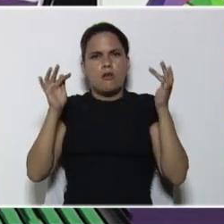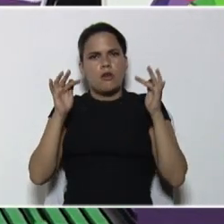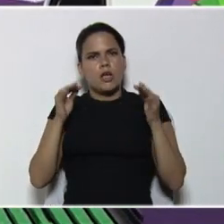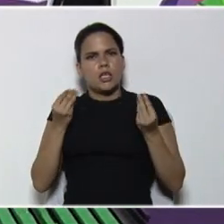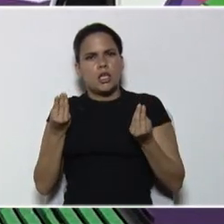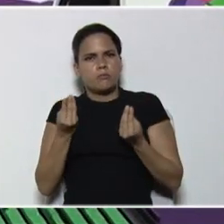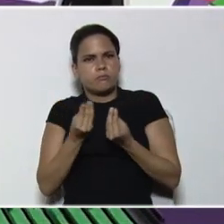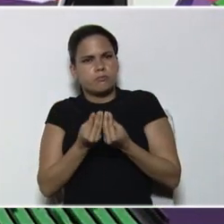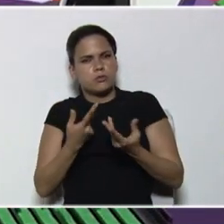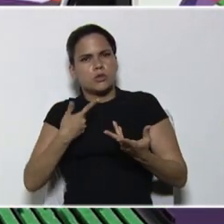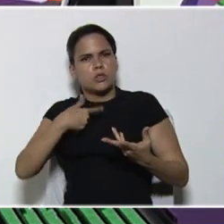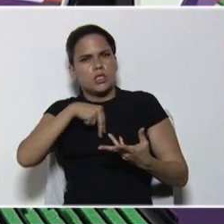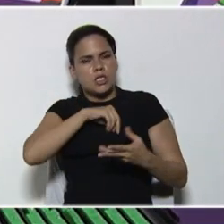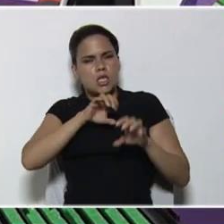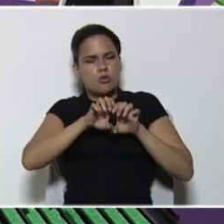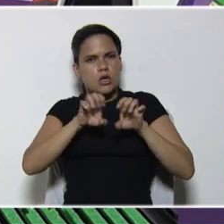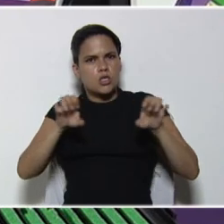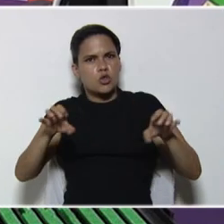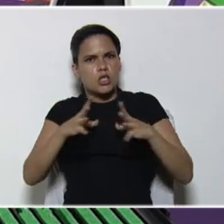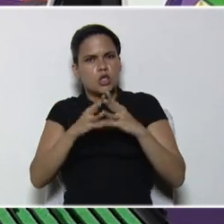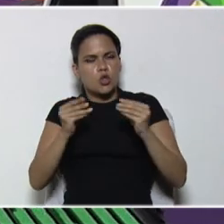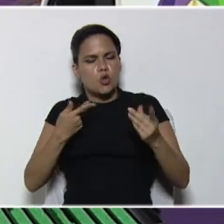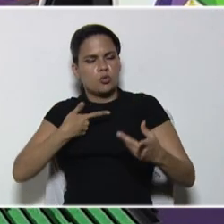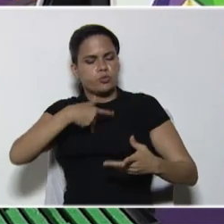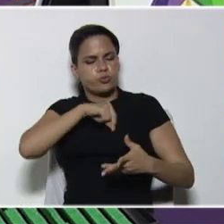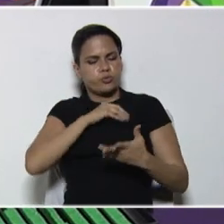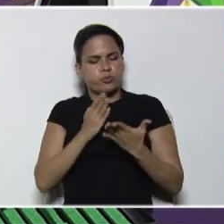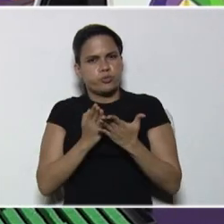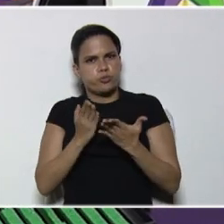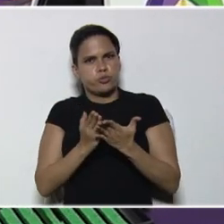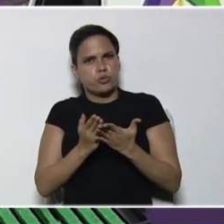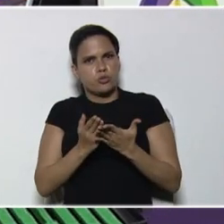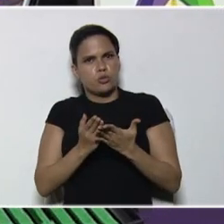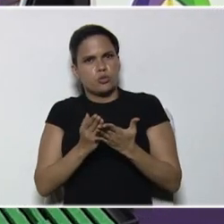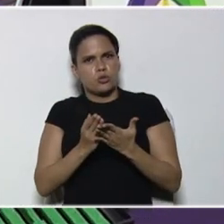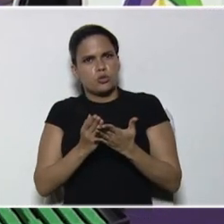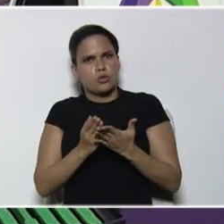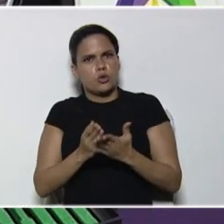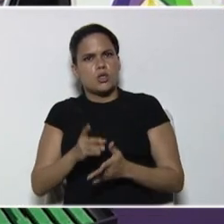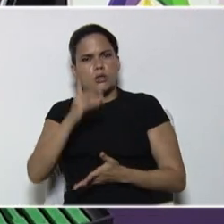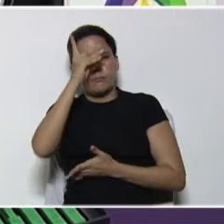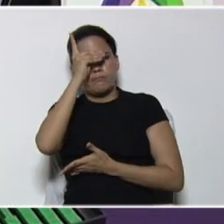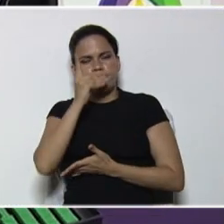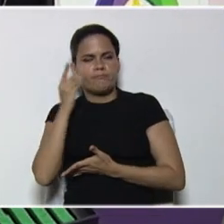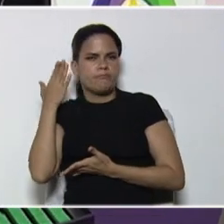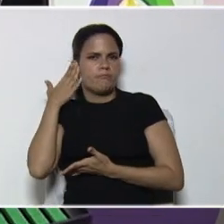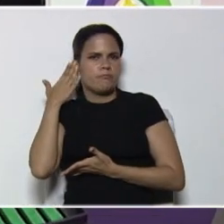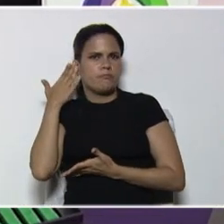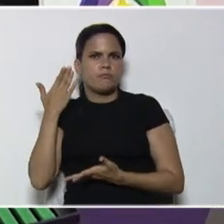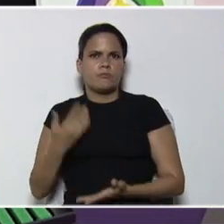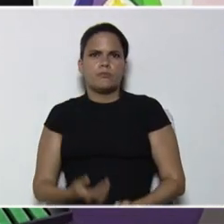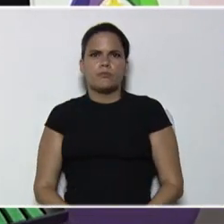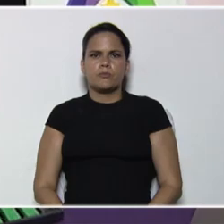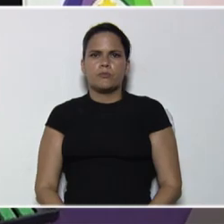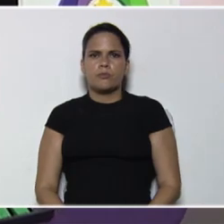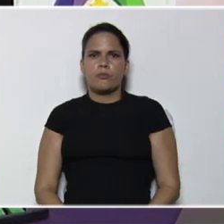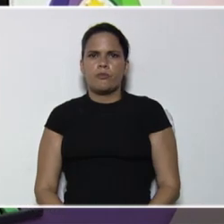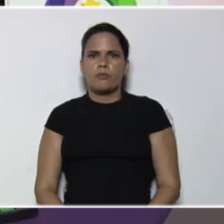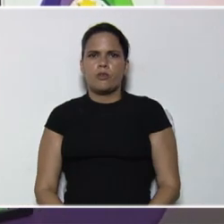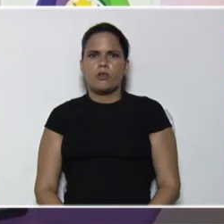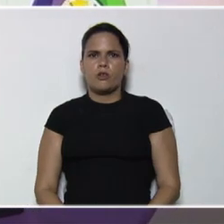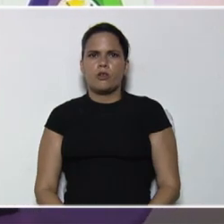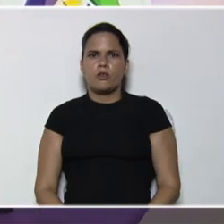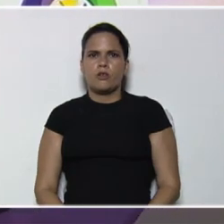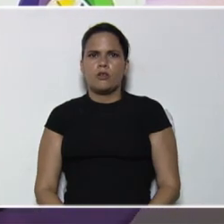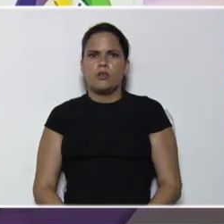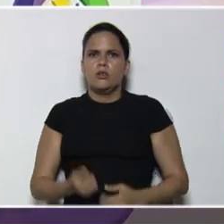parte, de esa educación, de todos nuestros estudiantes, deficiencias auditivas. Retomando, entonces,